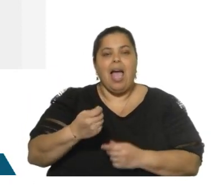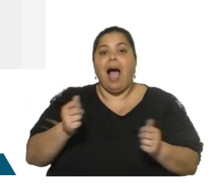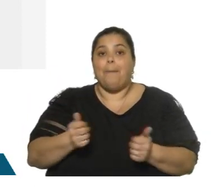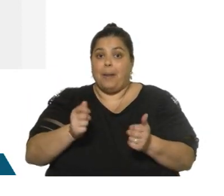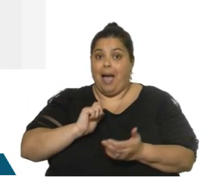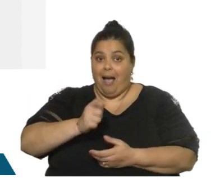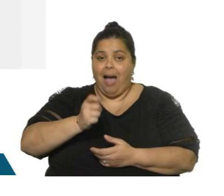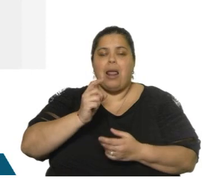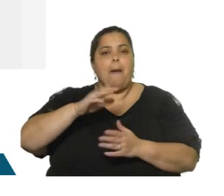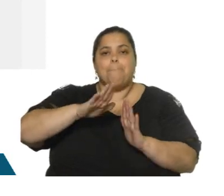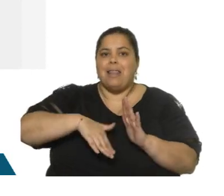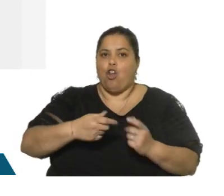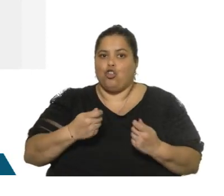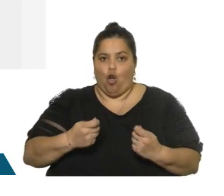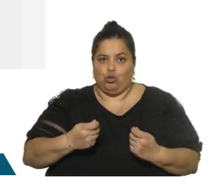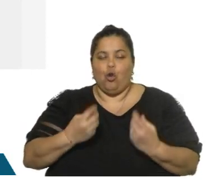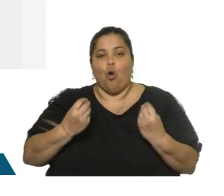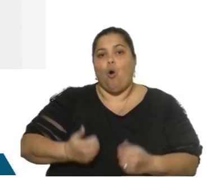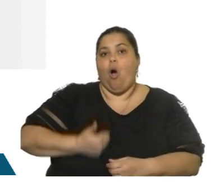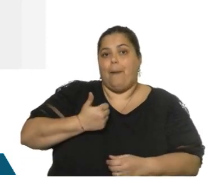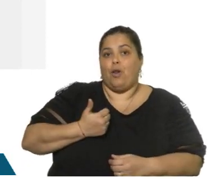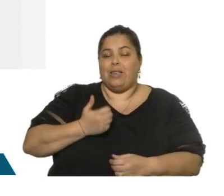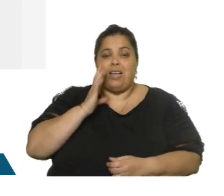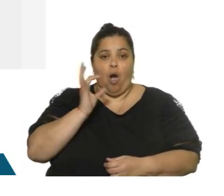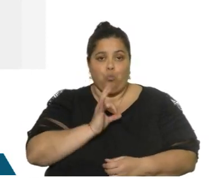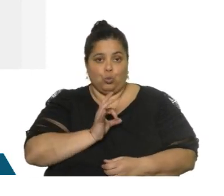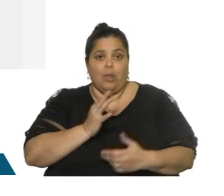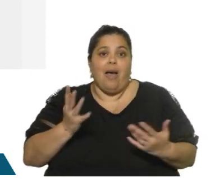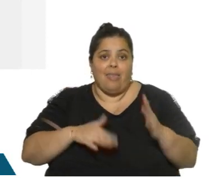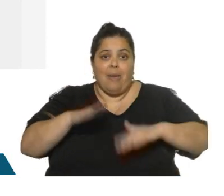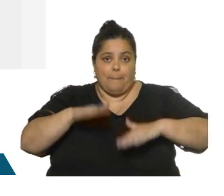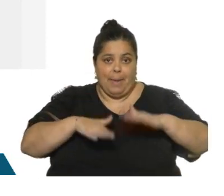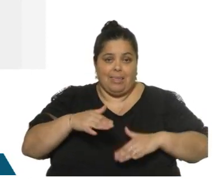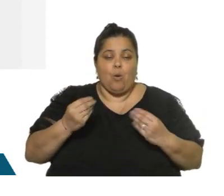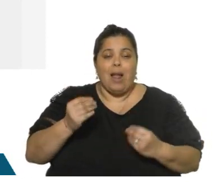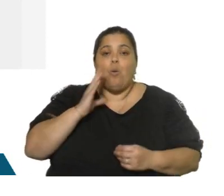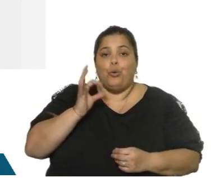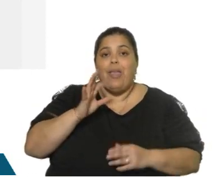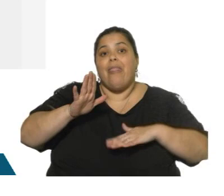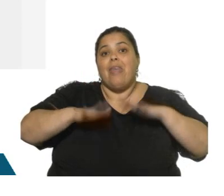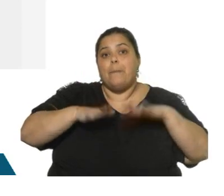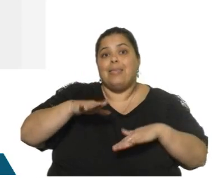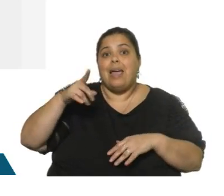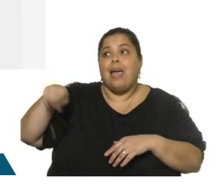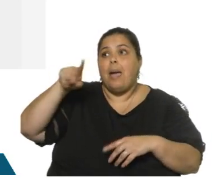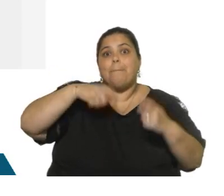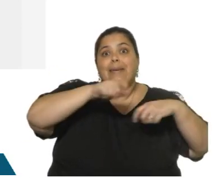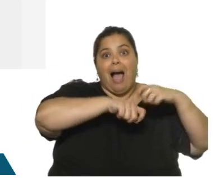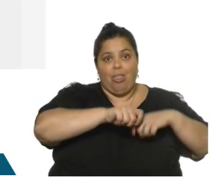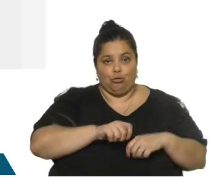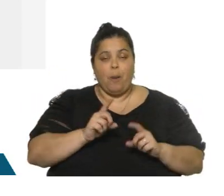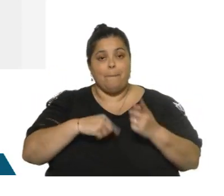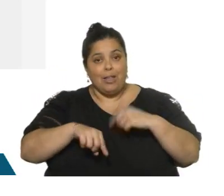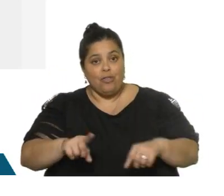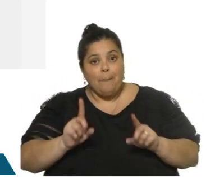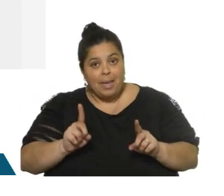posible. Para ello hay que aprovechar las oportunidades que surjan de acuerdo con las condiciones de los mercados. Pero además es necesario mantener